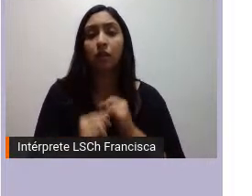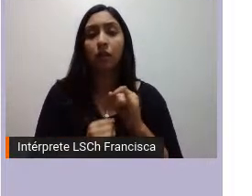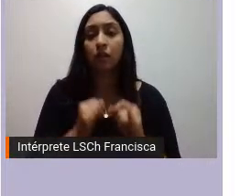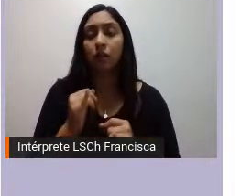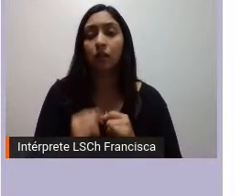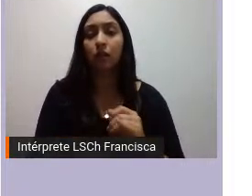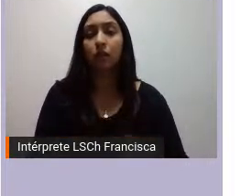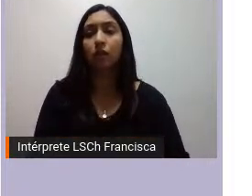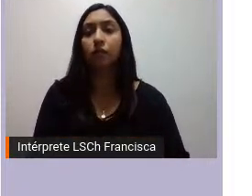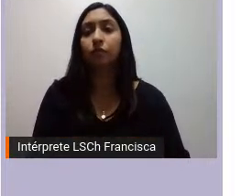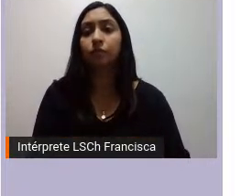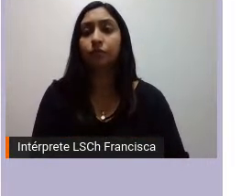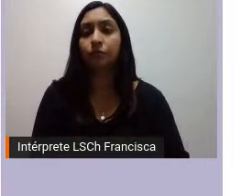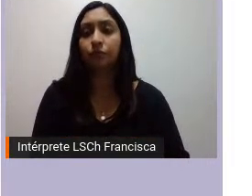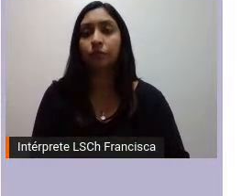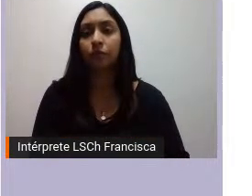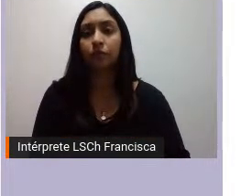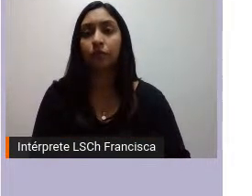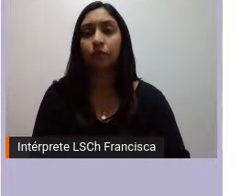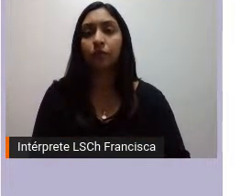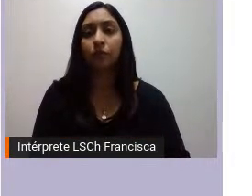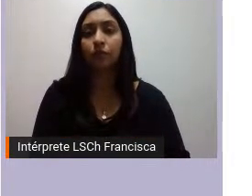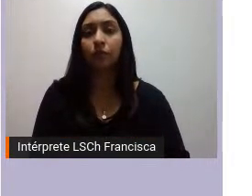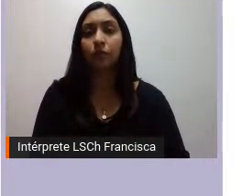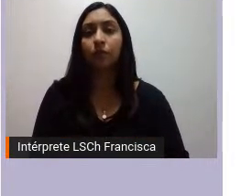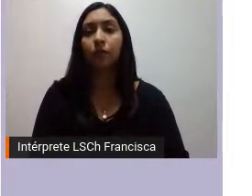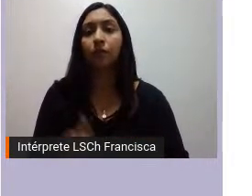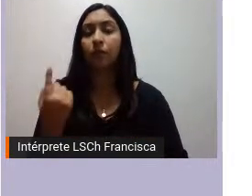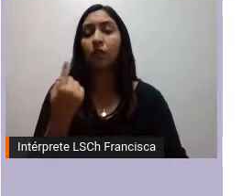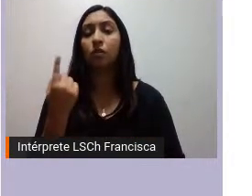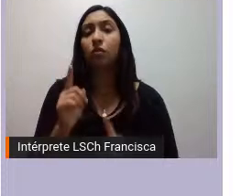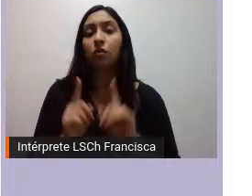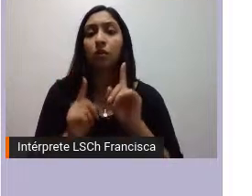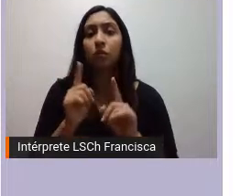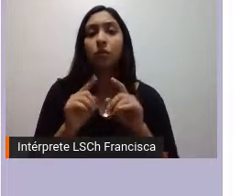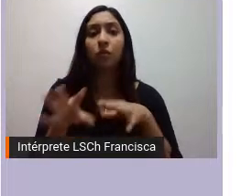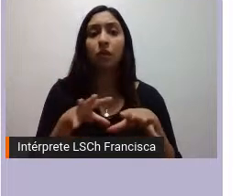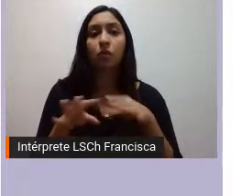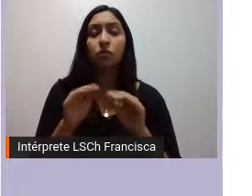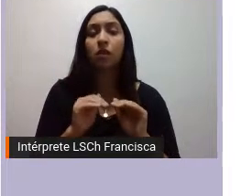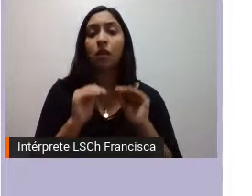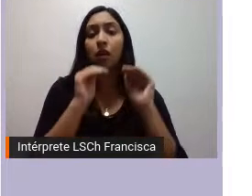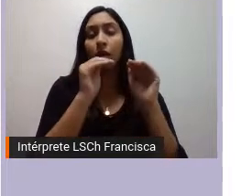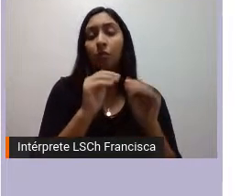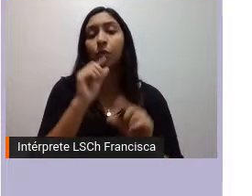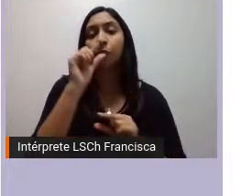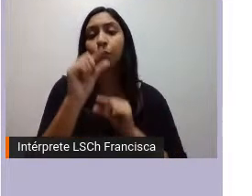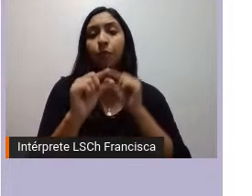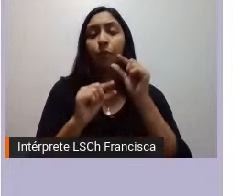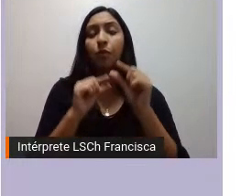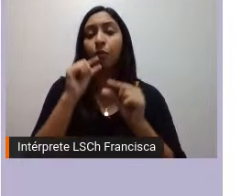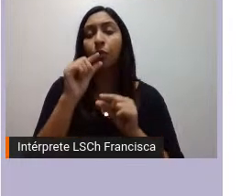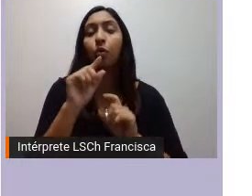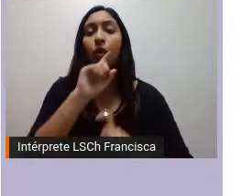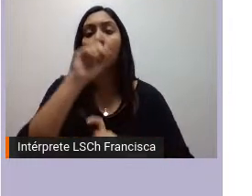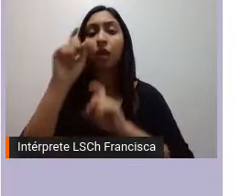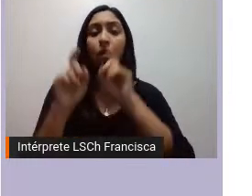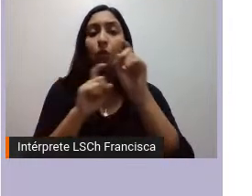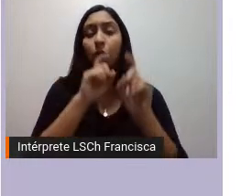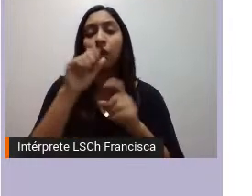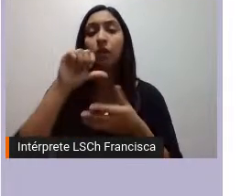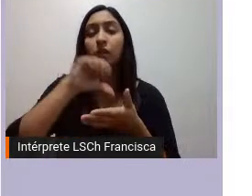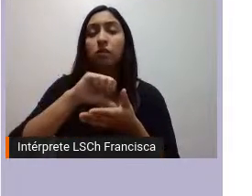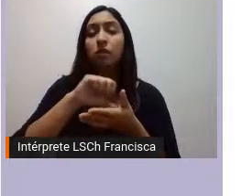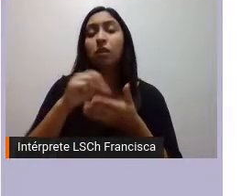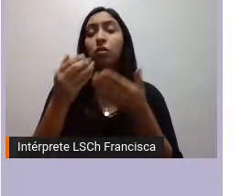solamente algunos aspectos que daban cuenta del apoyo que se iba dando de a poco en torno a las encuestas que el Centro de Estudio Intercultural